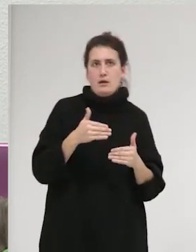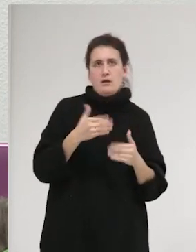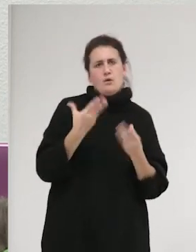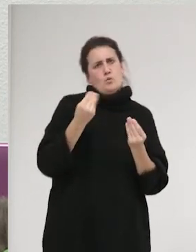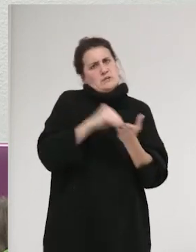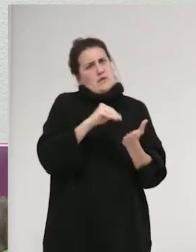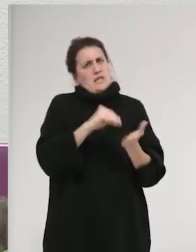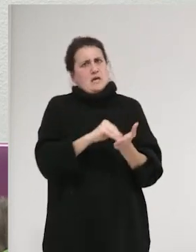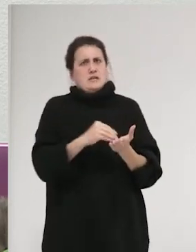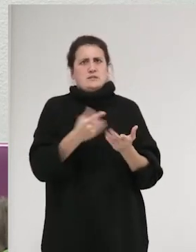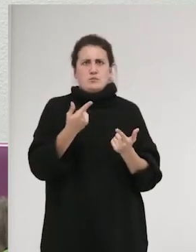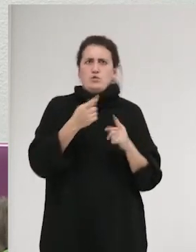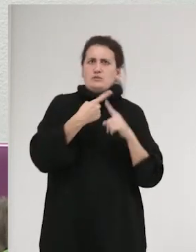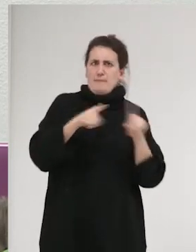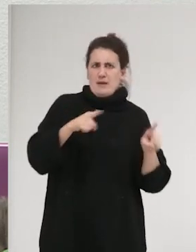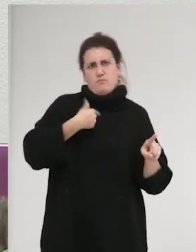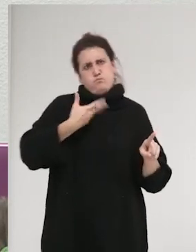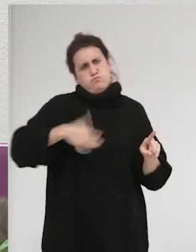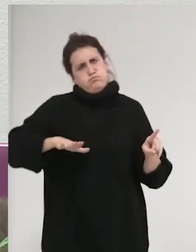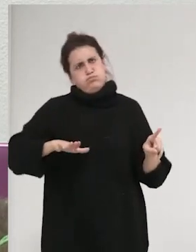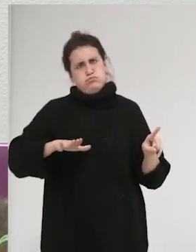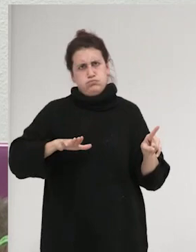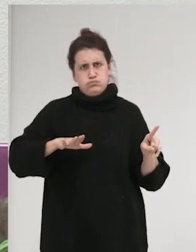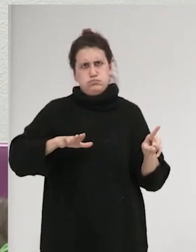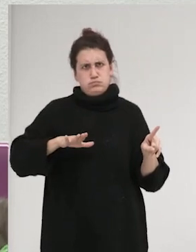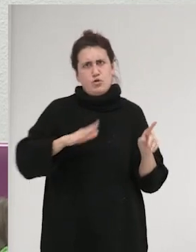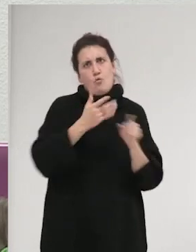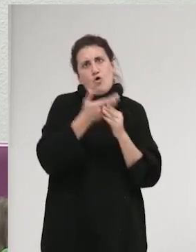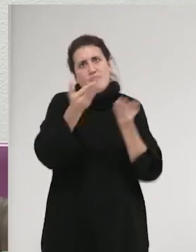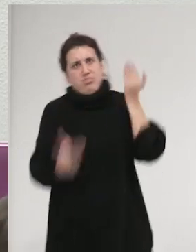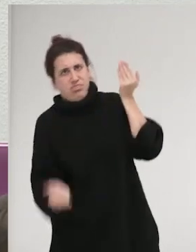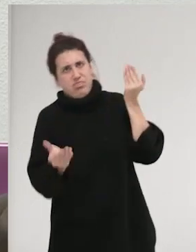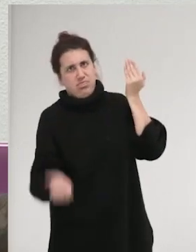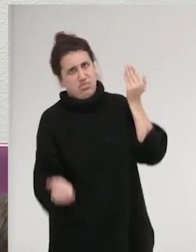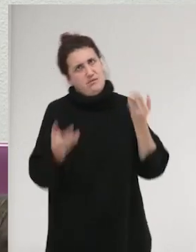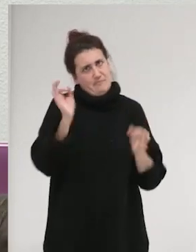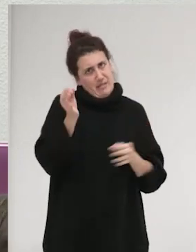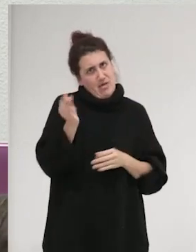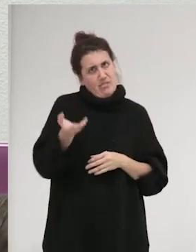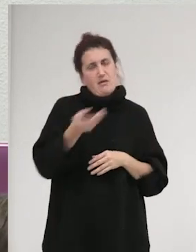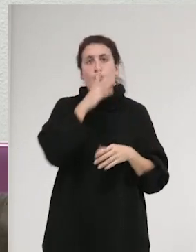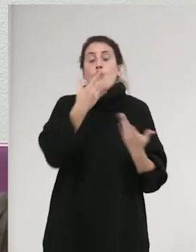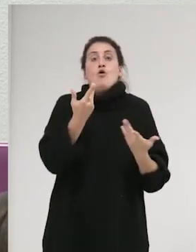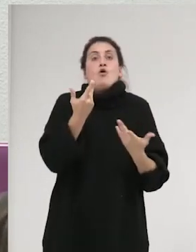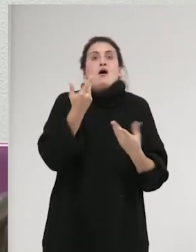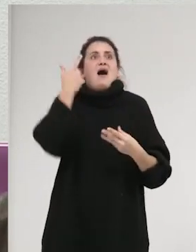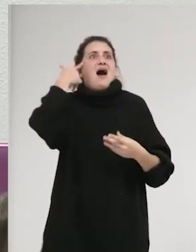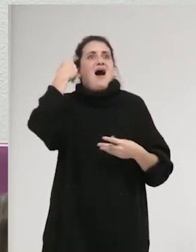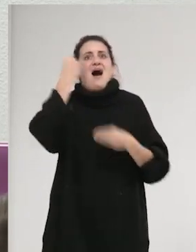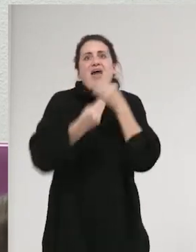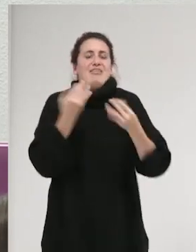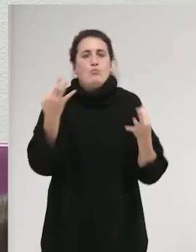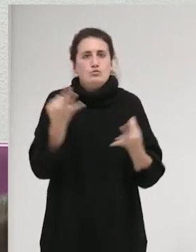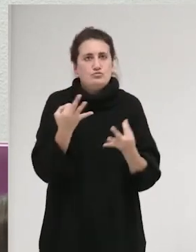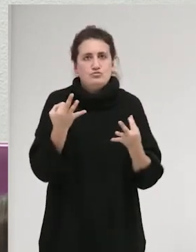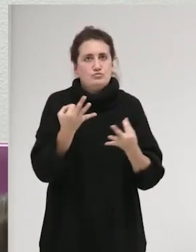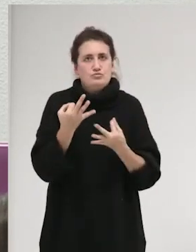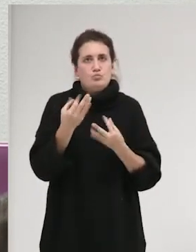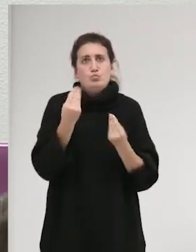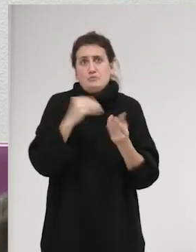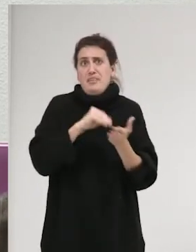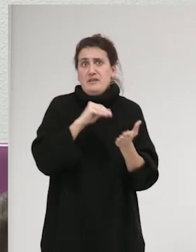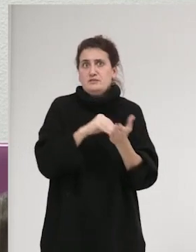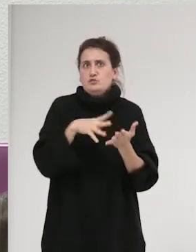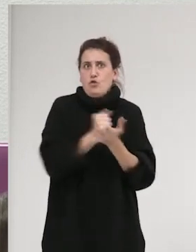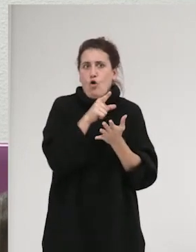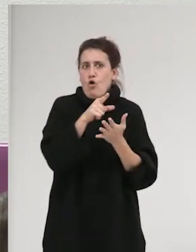veces nos estamos también desvariando por la parte de la desproporción. Respecto a qué hacemos, muchas veces todo eso